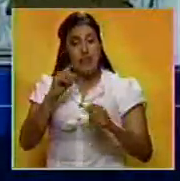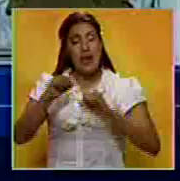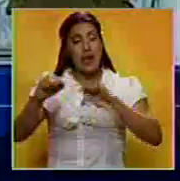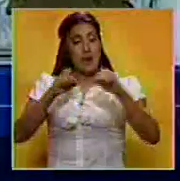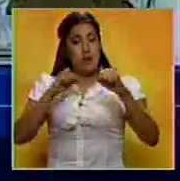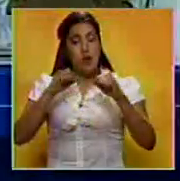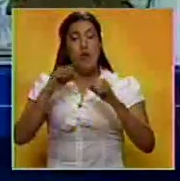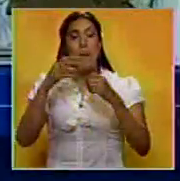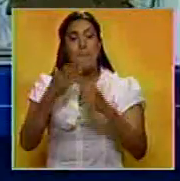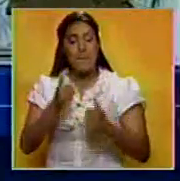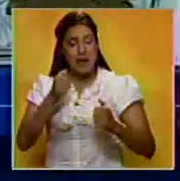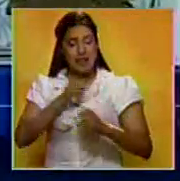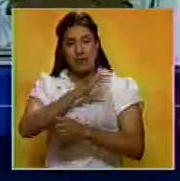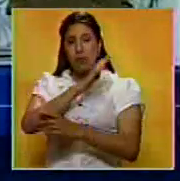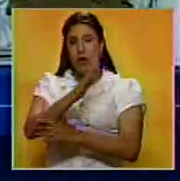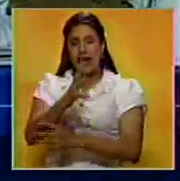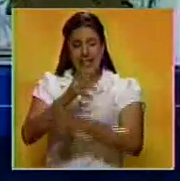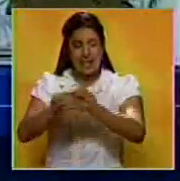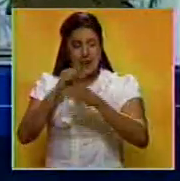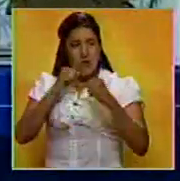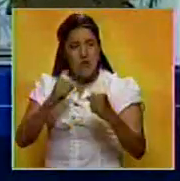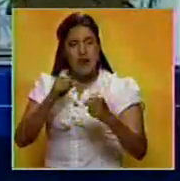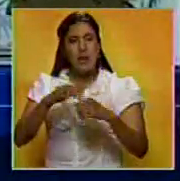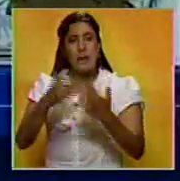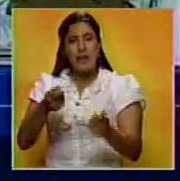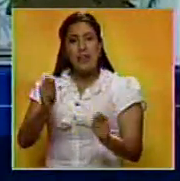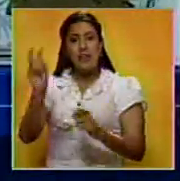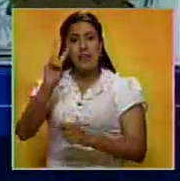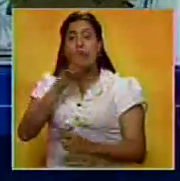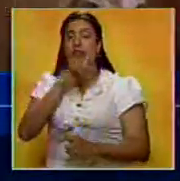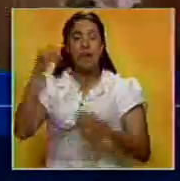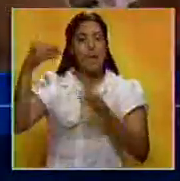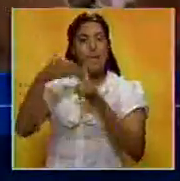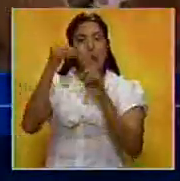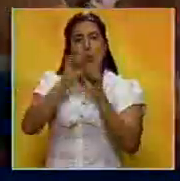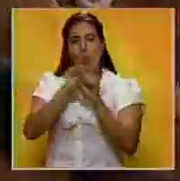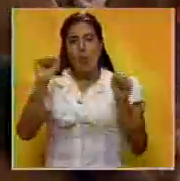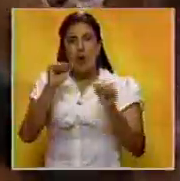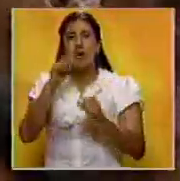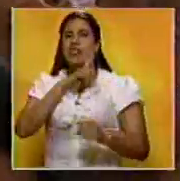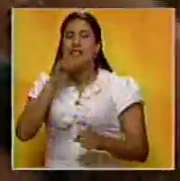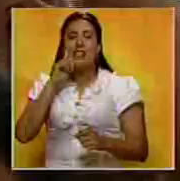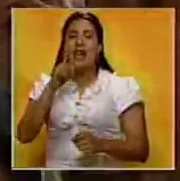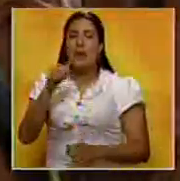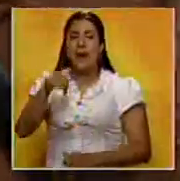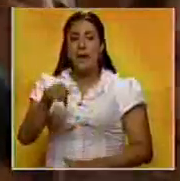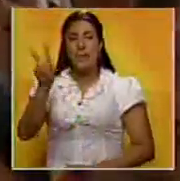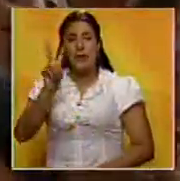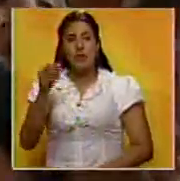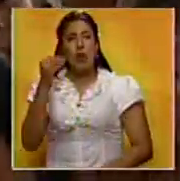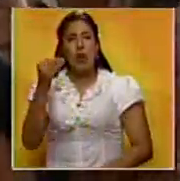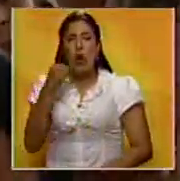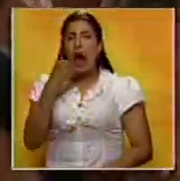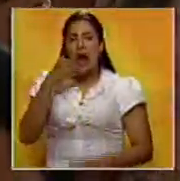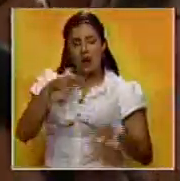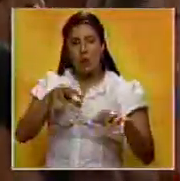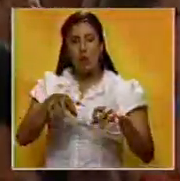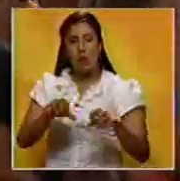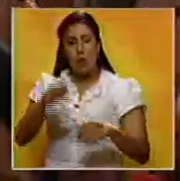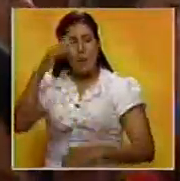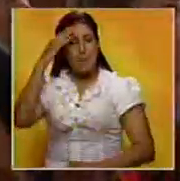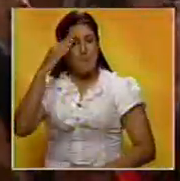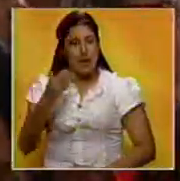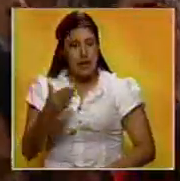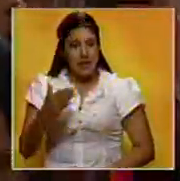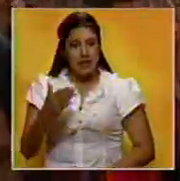actúe con mano de hierro al intento de que Venezuela sea bombardeada, sea calificada o sea intervenida